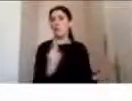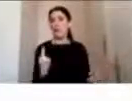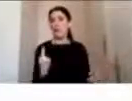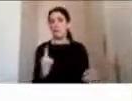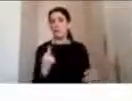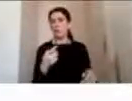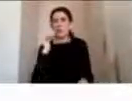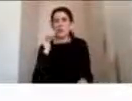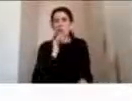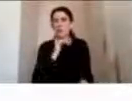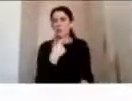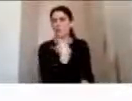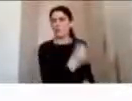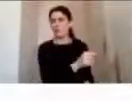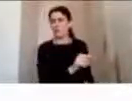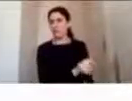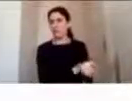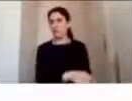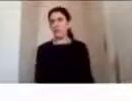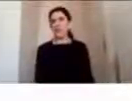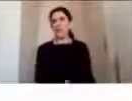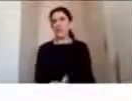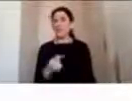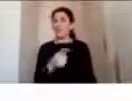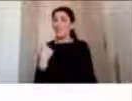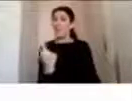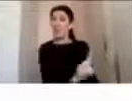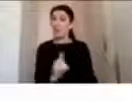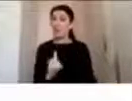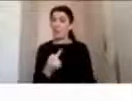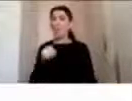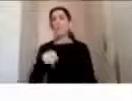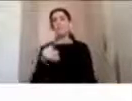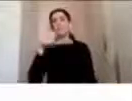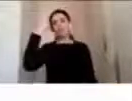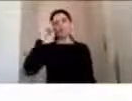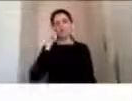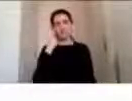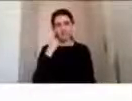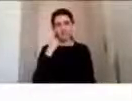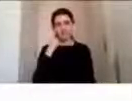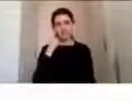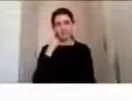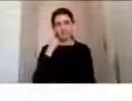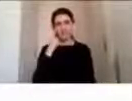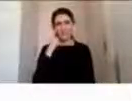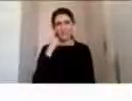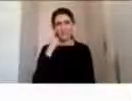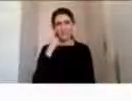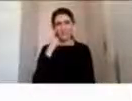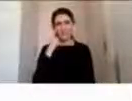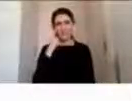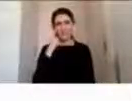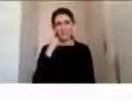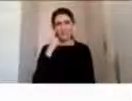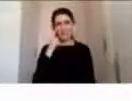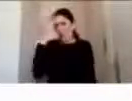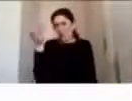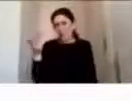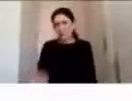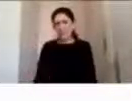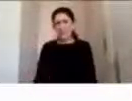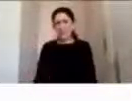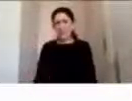demoro nada, voy y vuelvo. Y en ese voy y vuelvo es donde suceden las cosas. No pasa nada, no, no te preocupes. Comprar casco, comprar